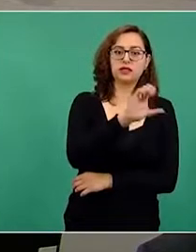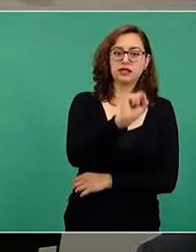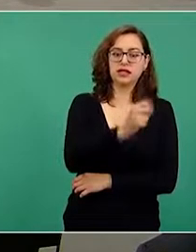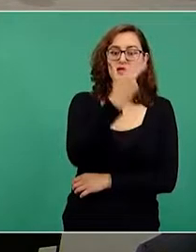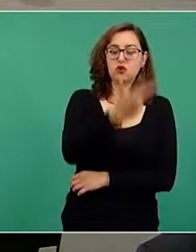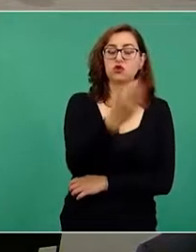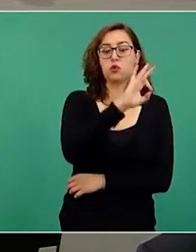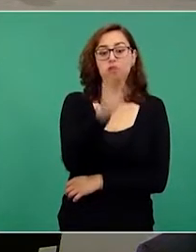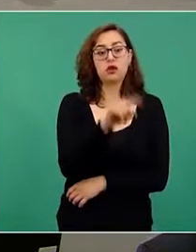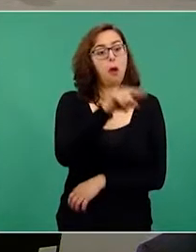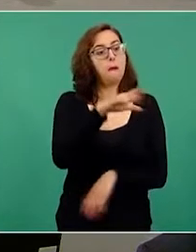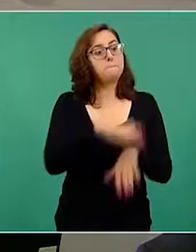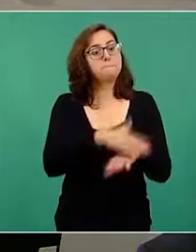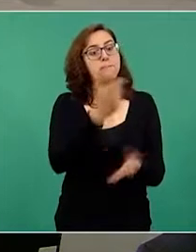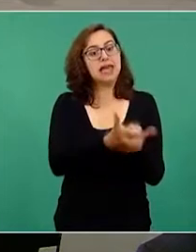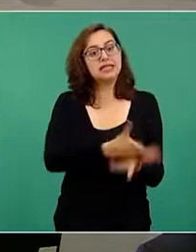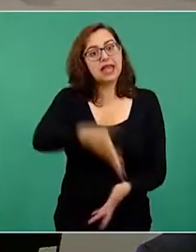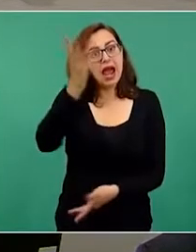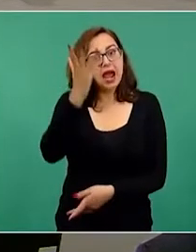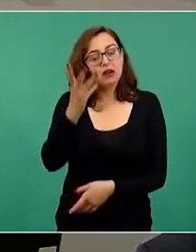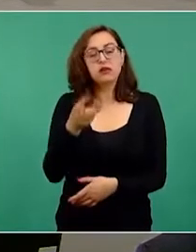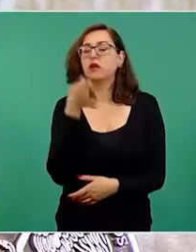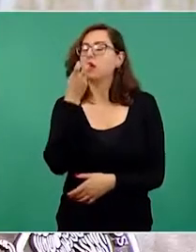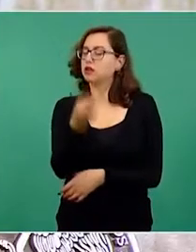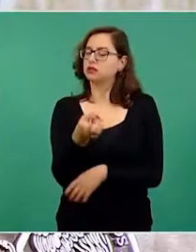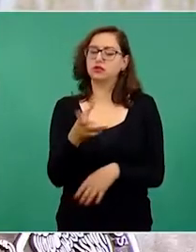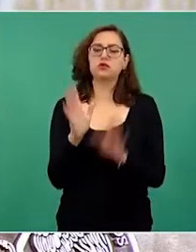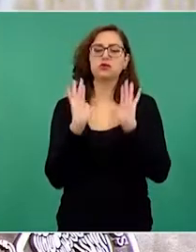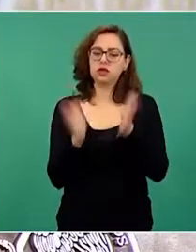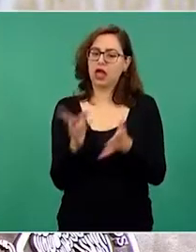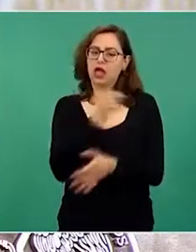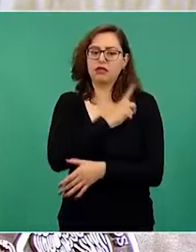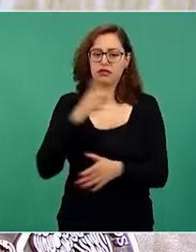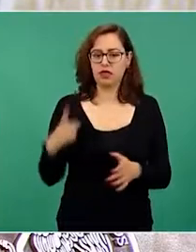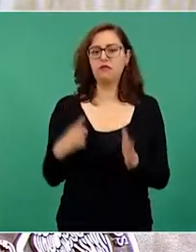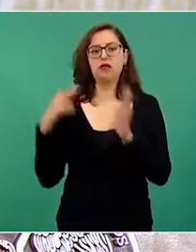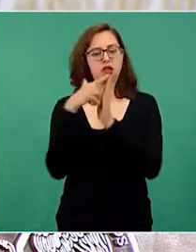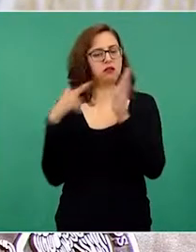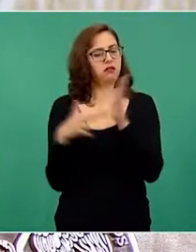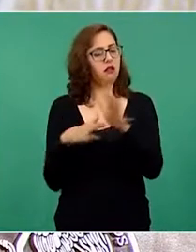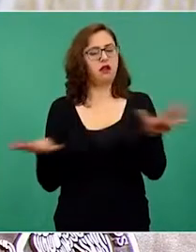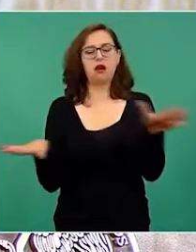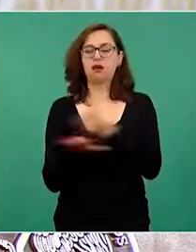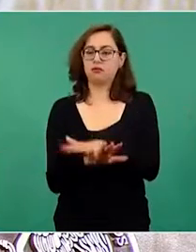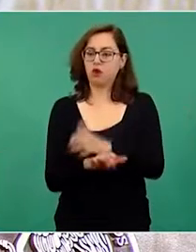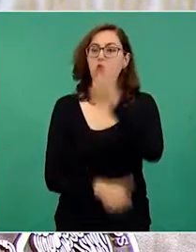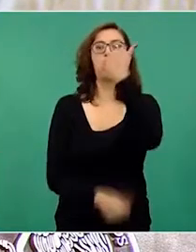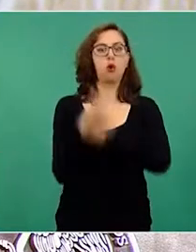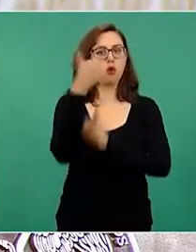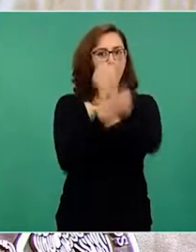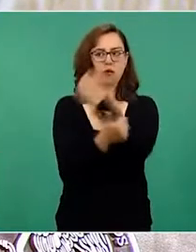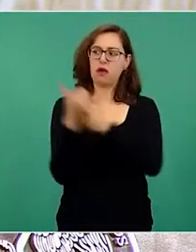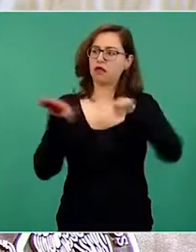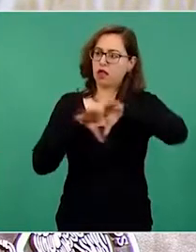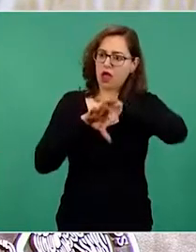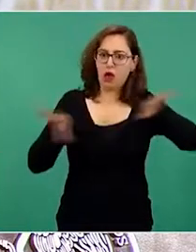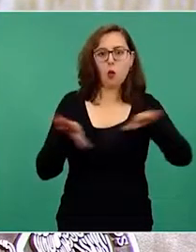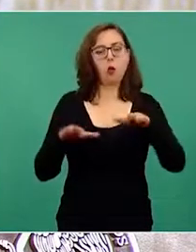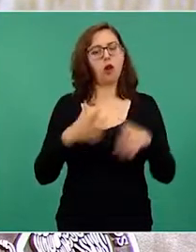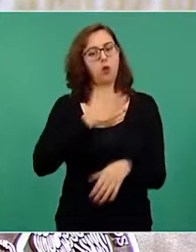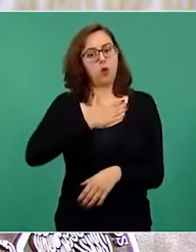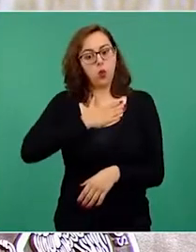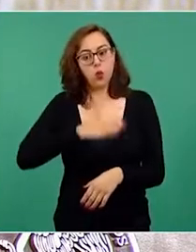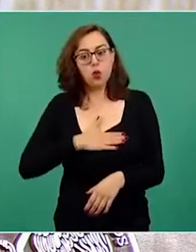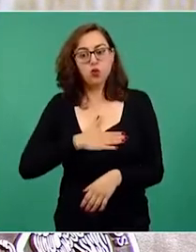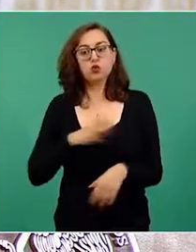altísimos. Esas reglas van a cambiar por unas de verdadera competencia, porque además los privados